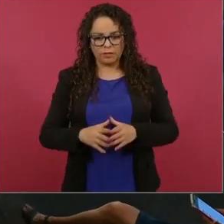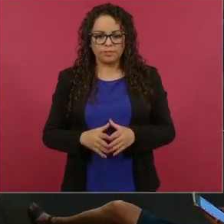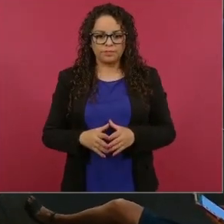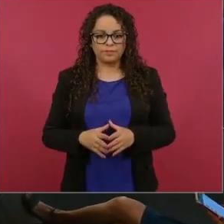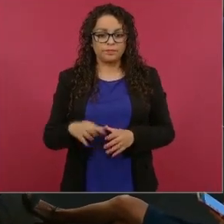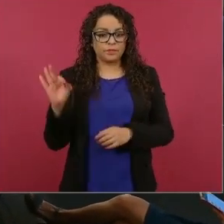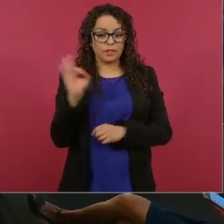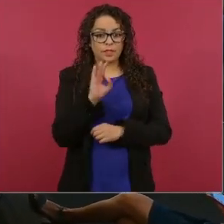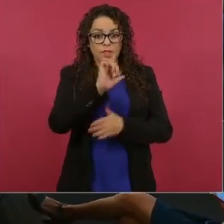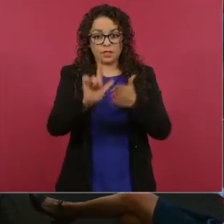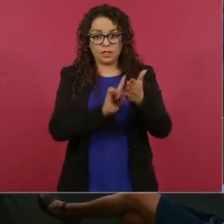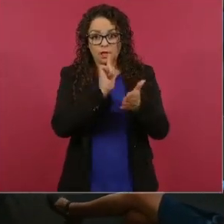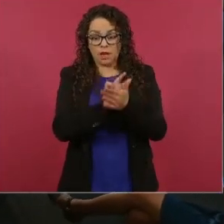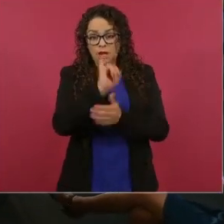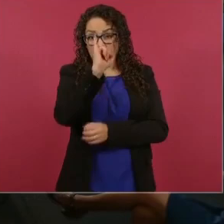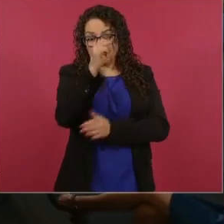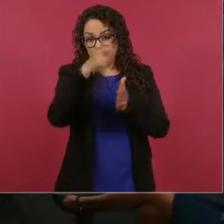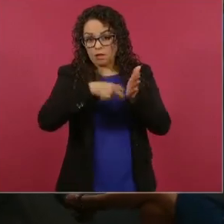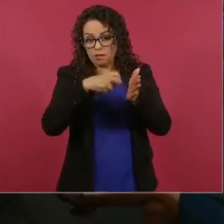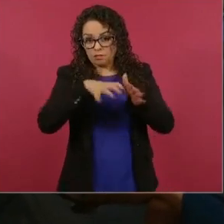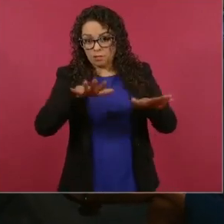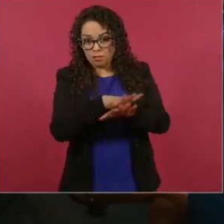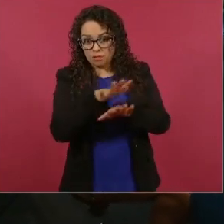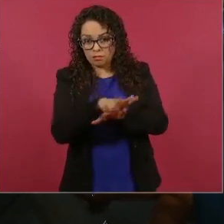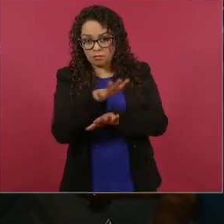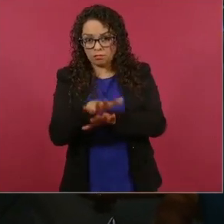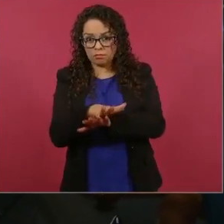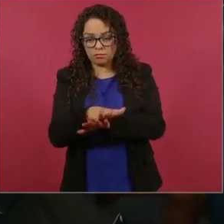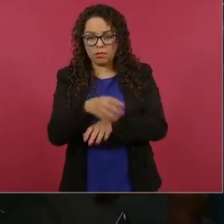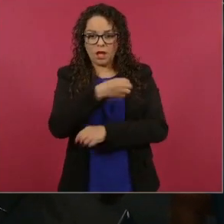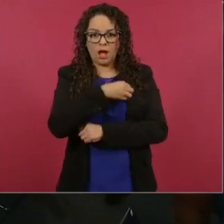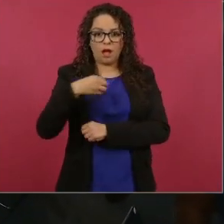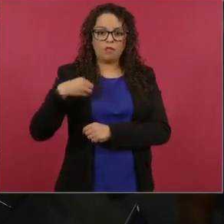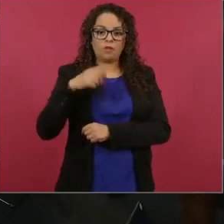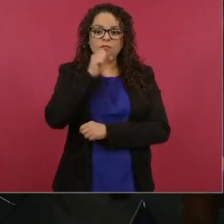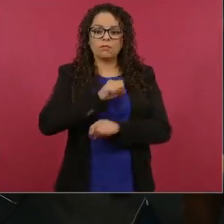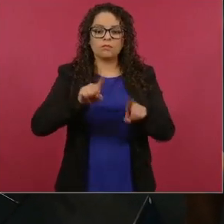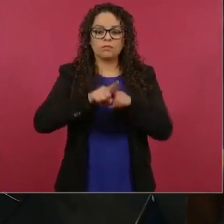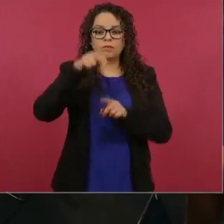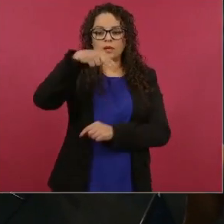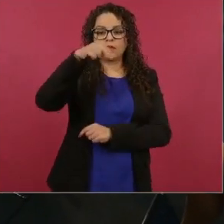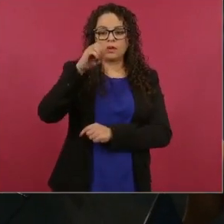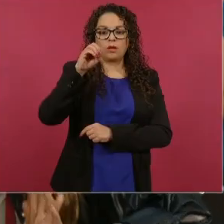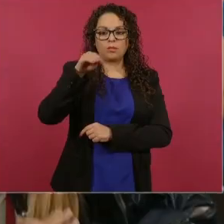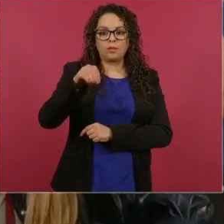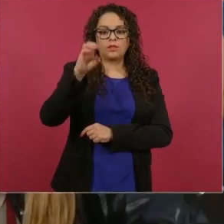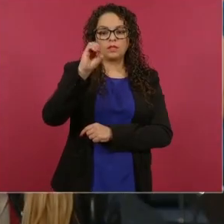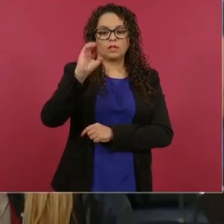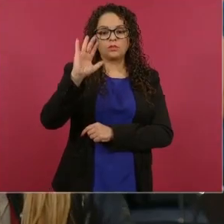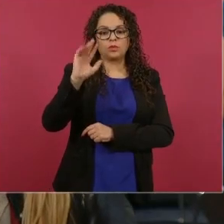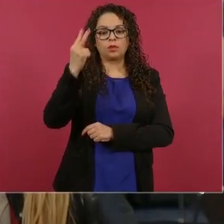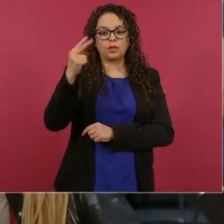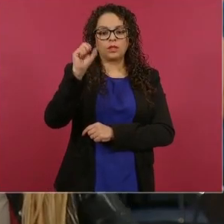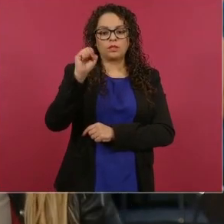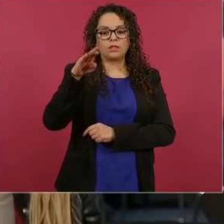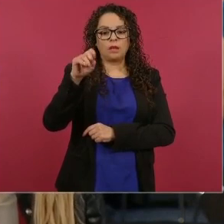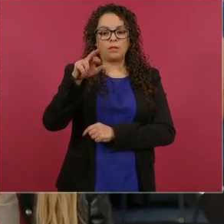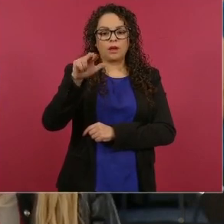modificación a la ley obligará a modificar el listado 5 de la NOM 052 semardat